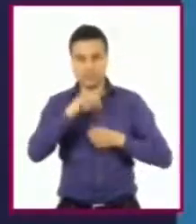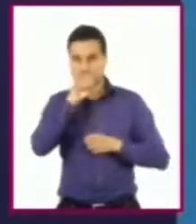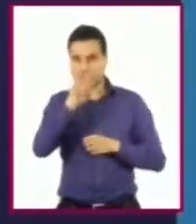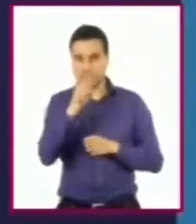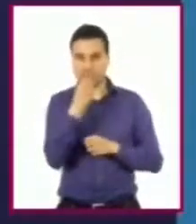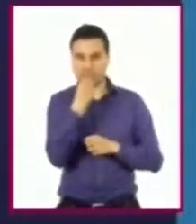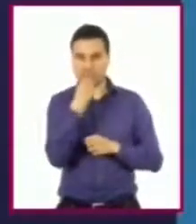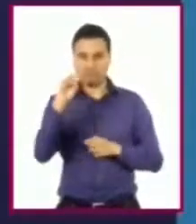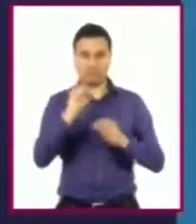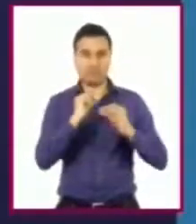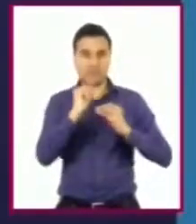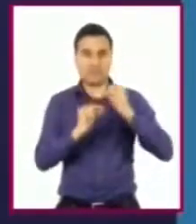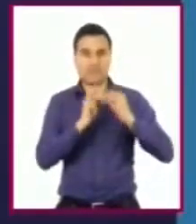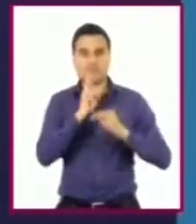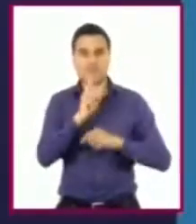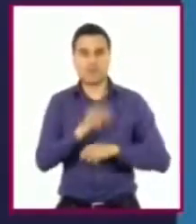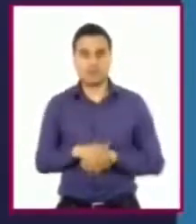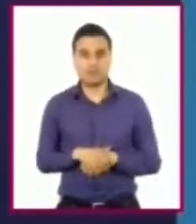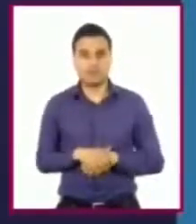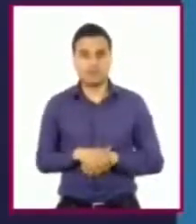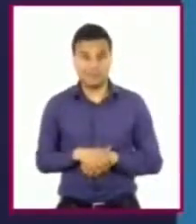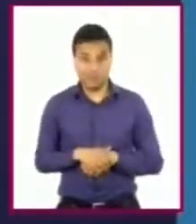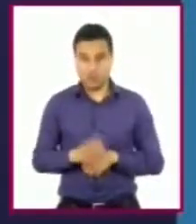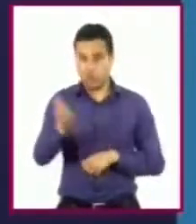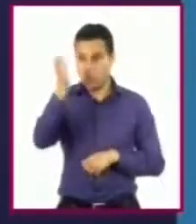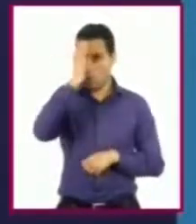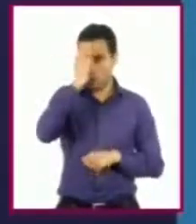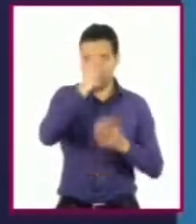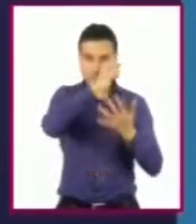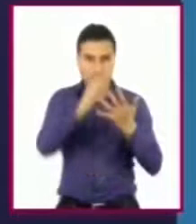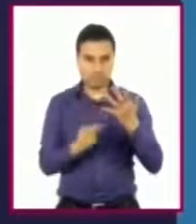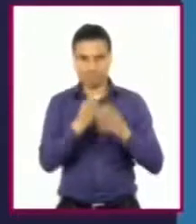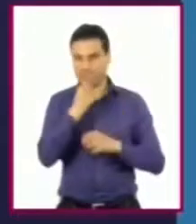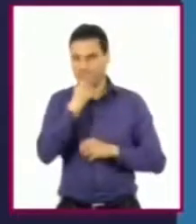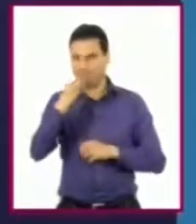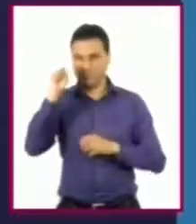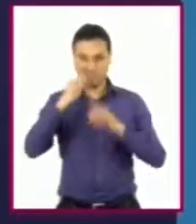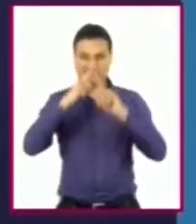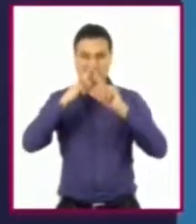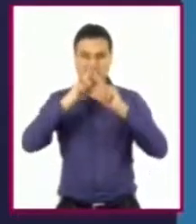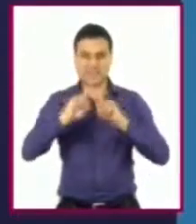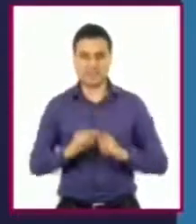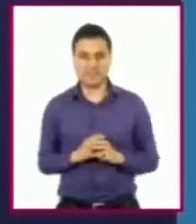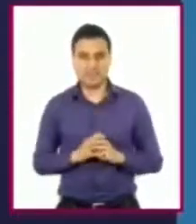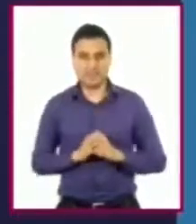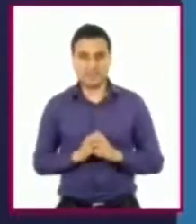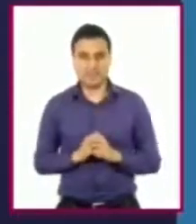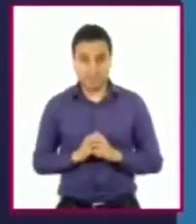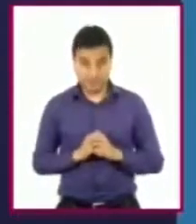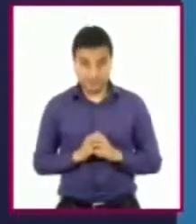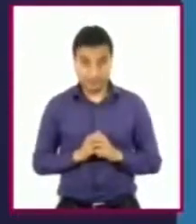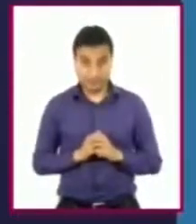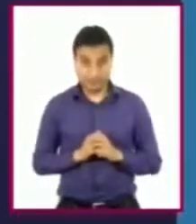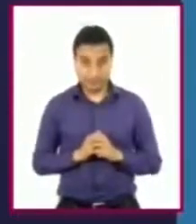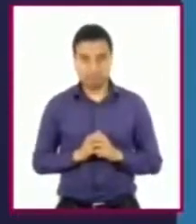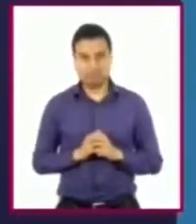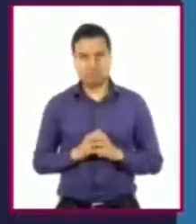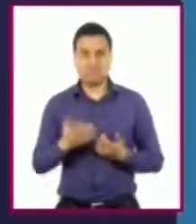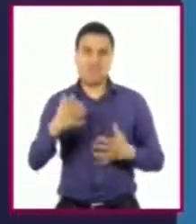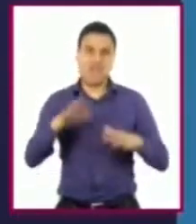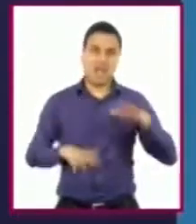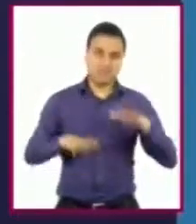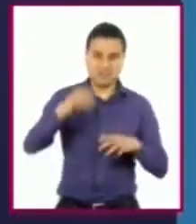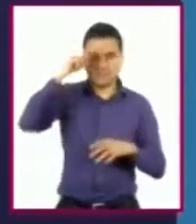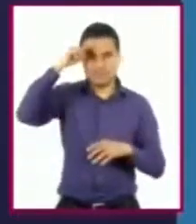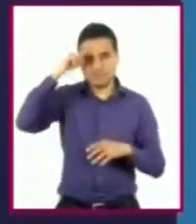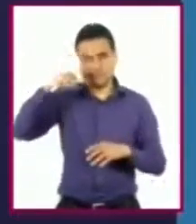observado que todos los conocimientos y destrezas que han aprendido a lo largo de su vida, algunas se les han facilitado más que